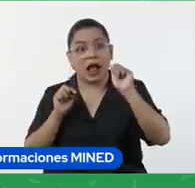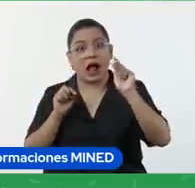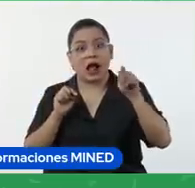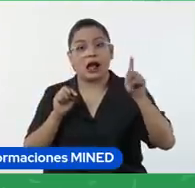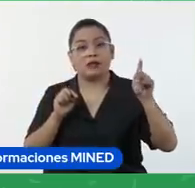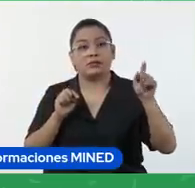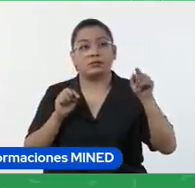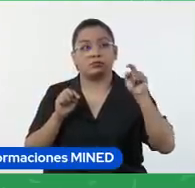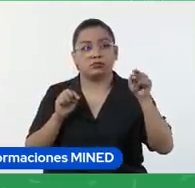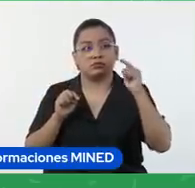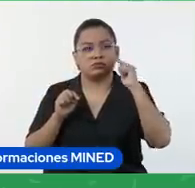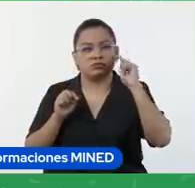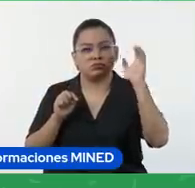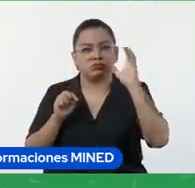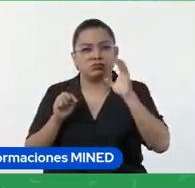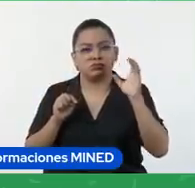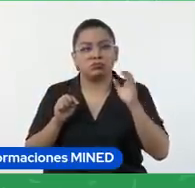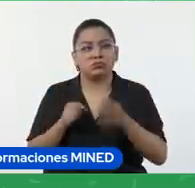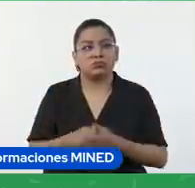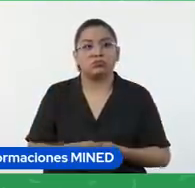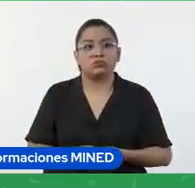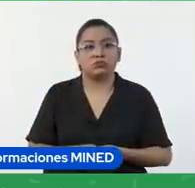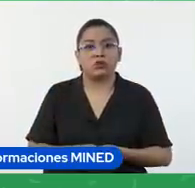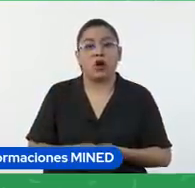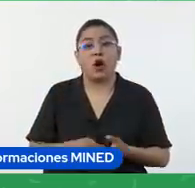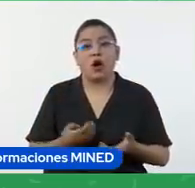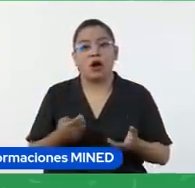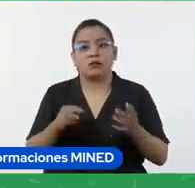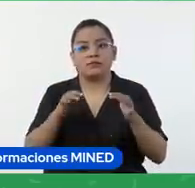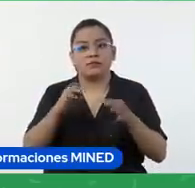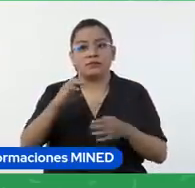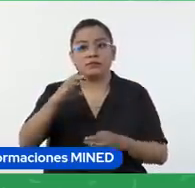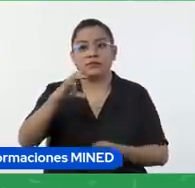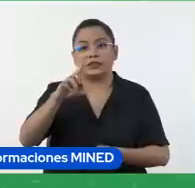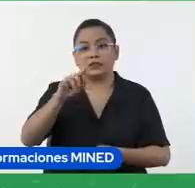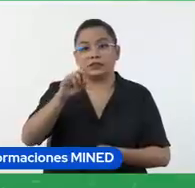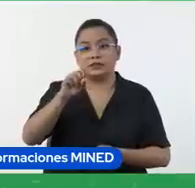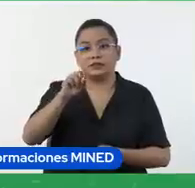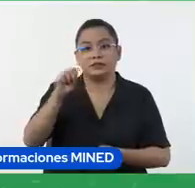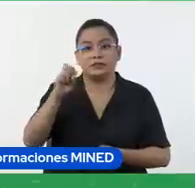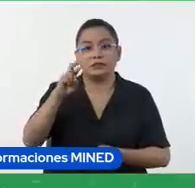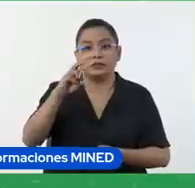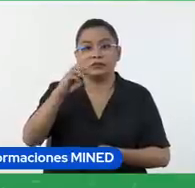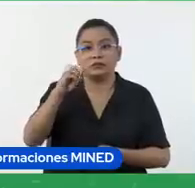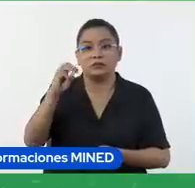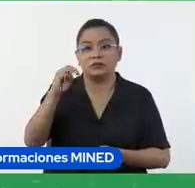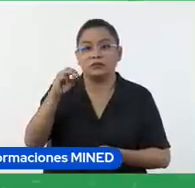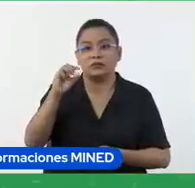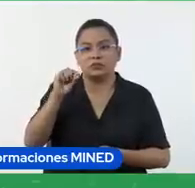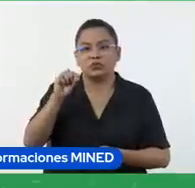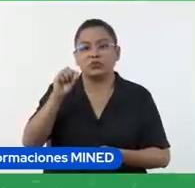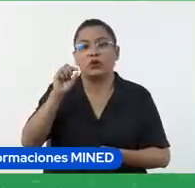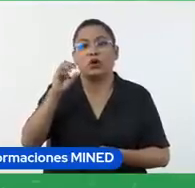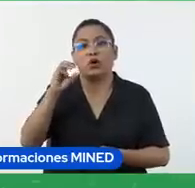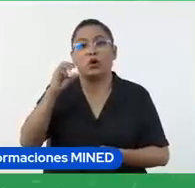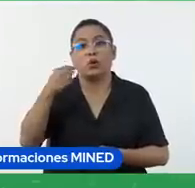escribiendo classroom.google.com y voy a seleccionar una clase.